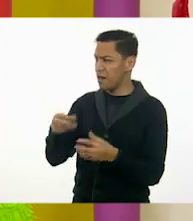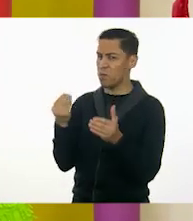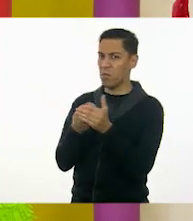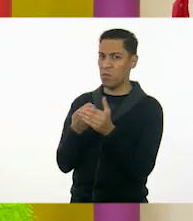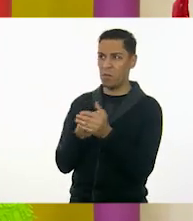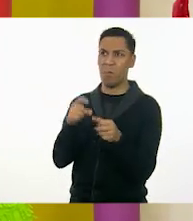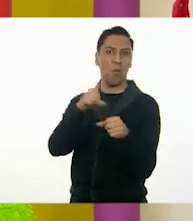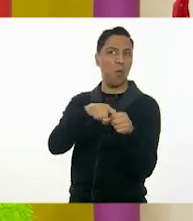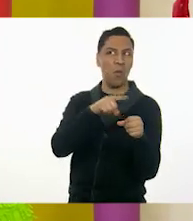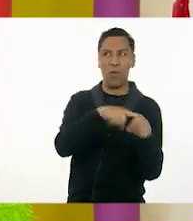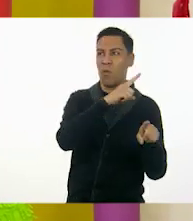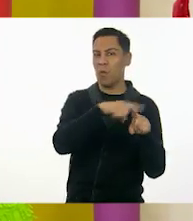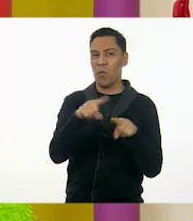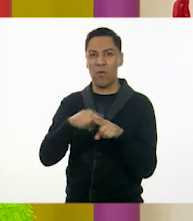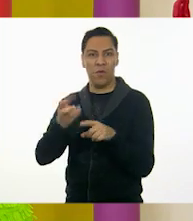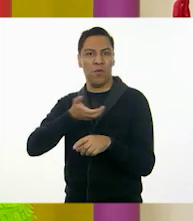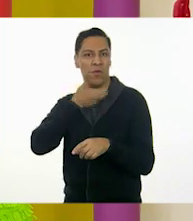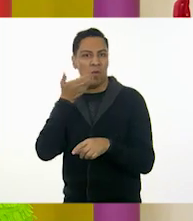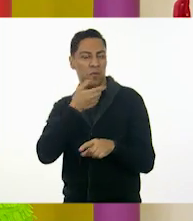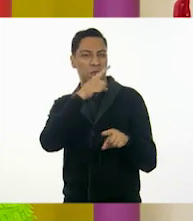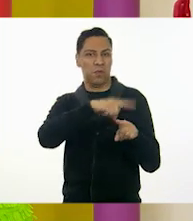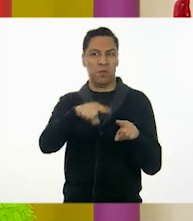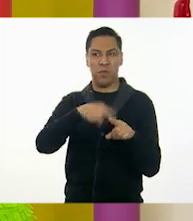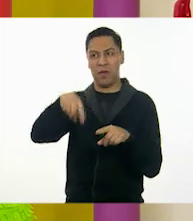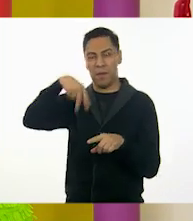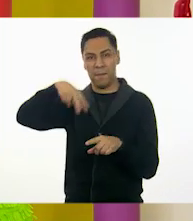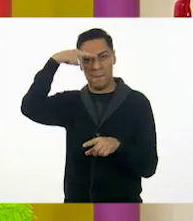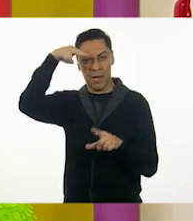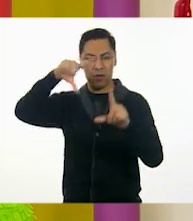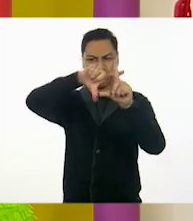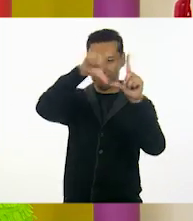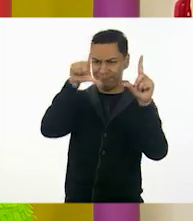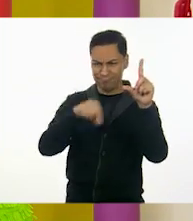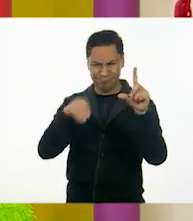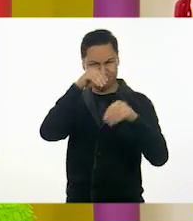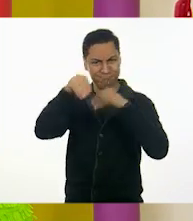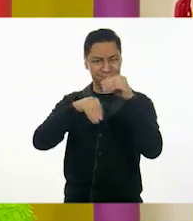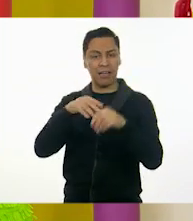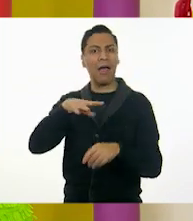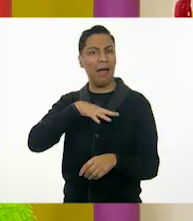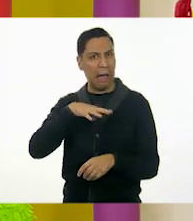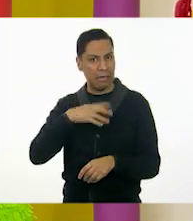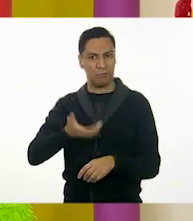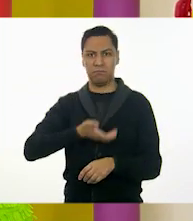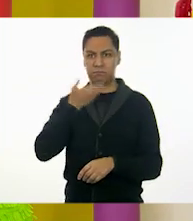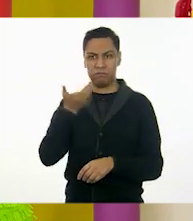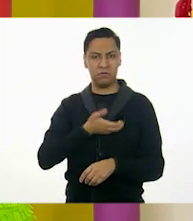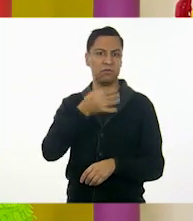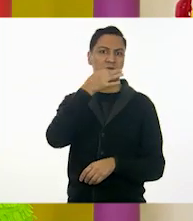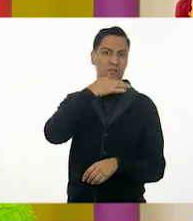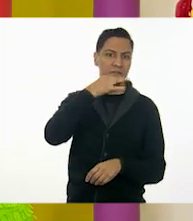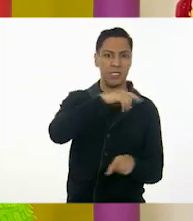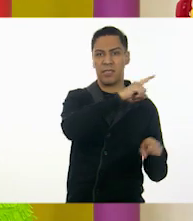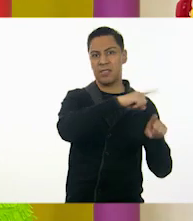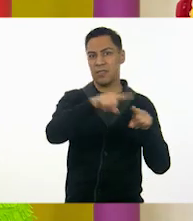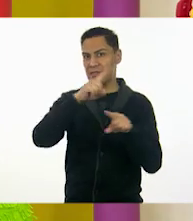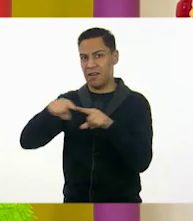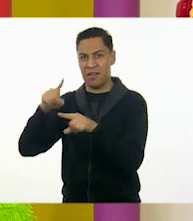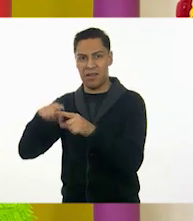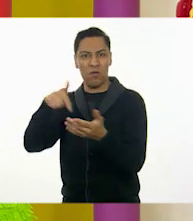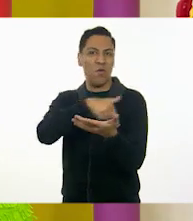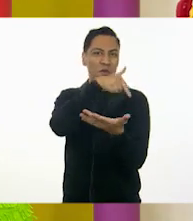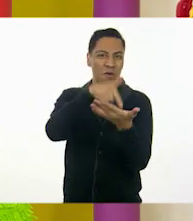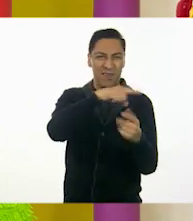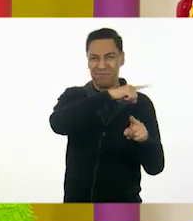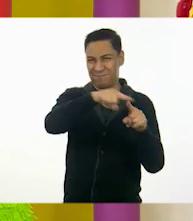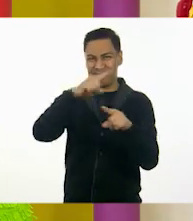mucha tradición de nuestro país, de cómo se celebran estas fiestas en partes diferentes de todo nuestro